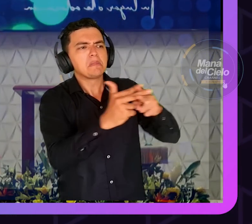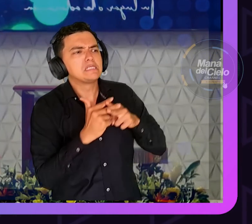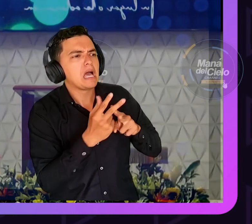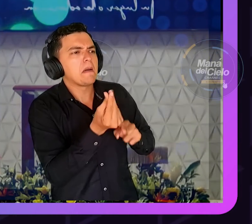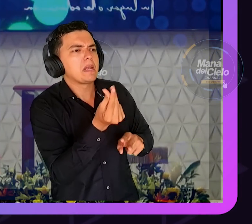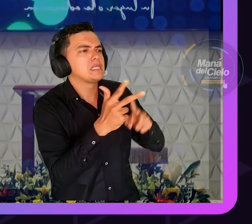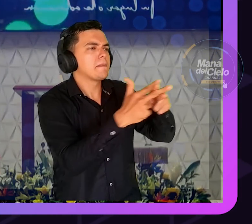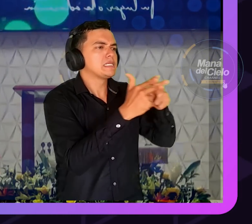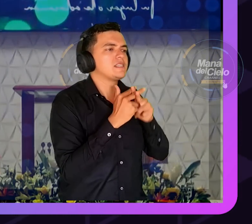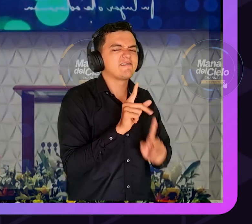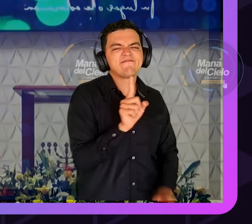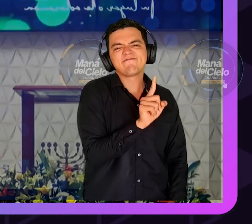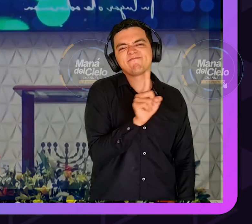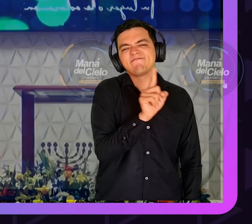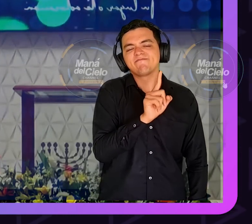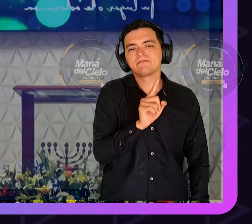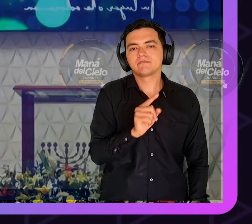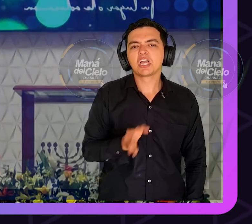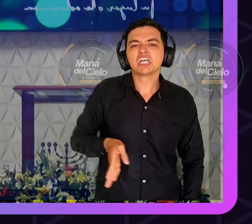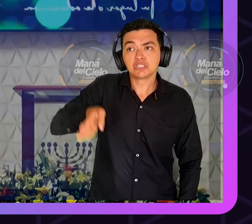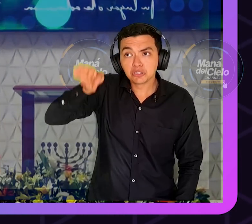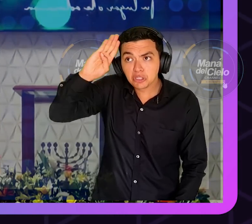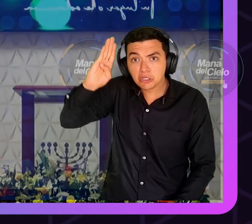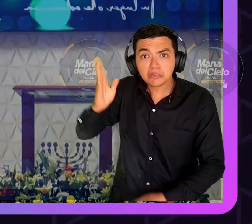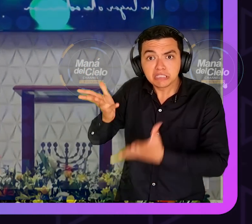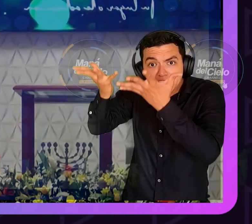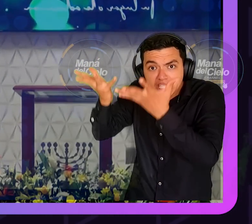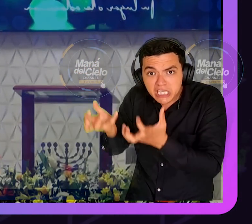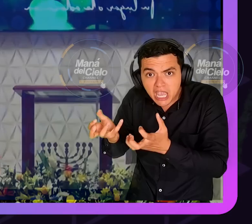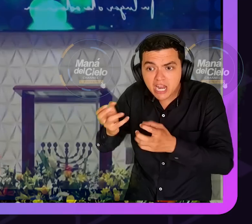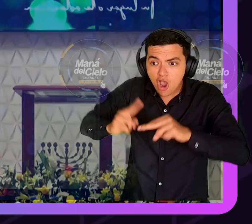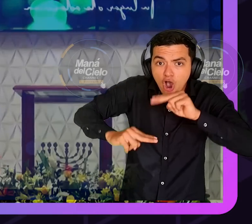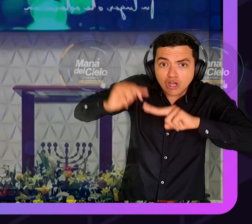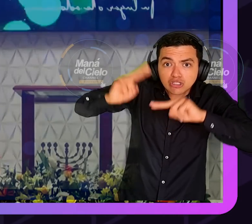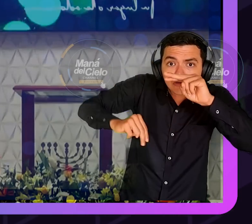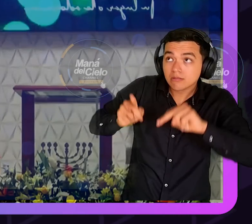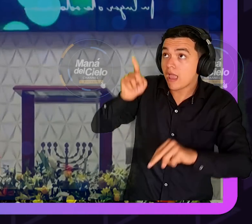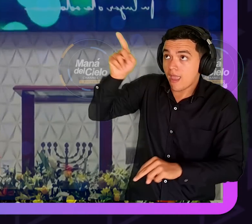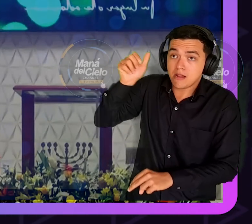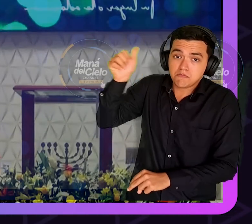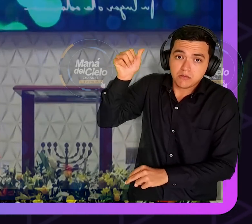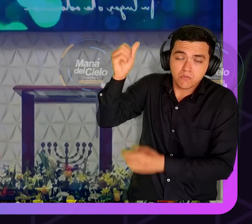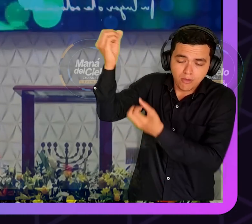plata para que termine y me dio tres millones y medio y con eso terminamos ese edificio